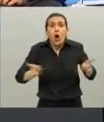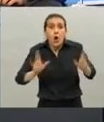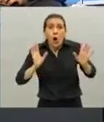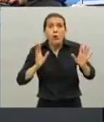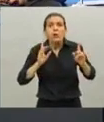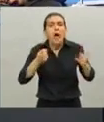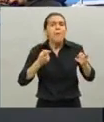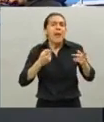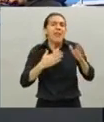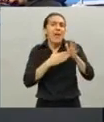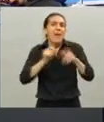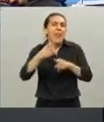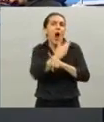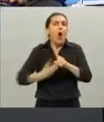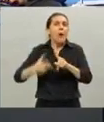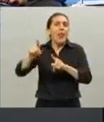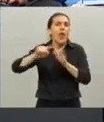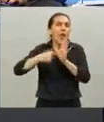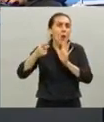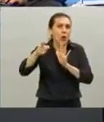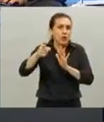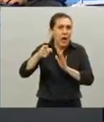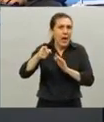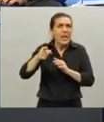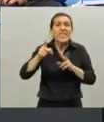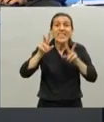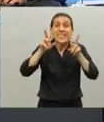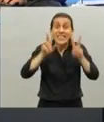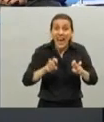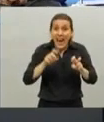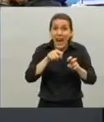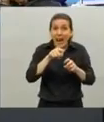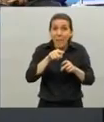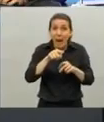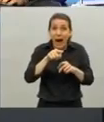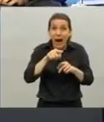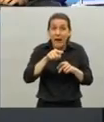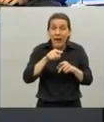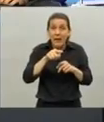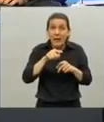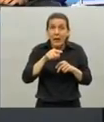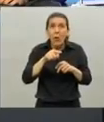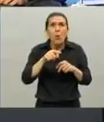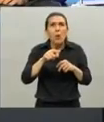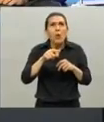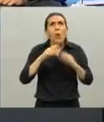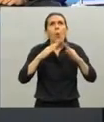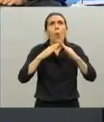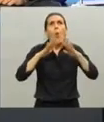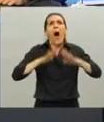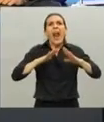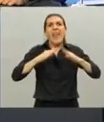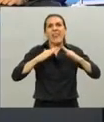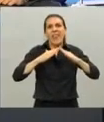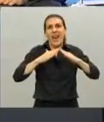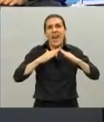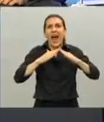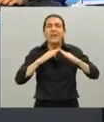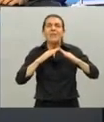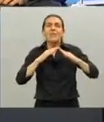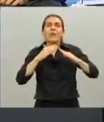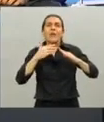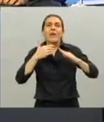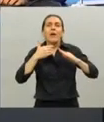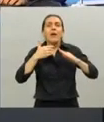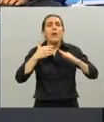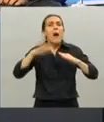dicho también el gobernador de la provincia de Buenos Aires en relación a esta podríamos decir cuarentena que algunos ya están denominando como la